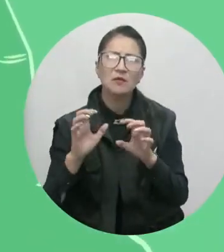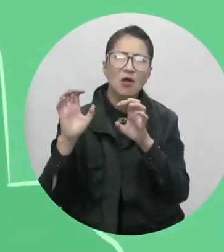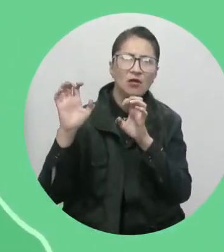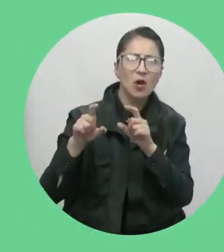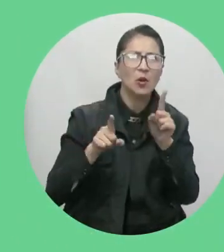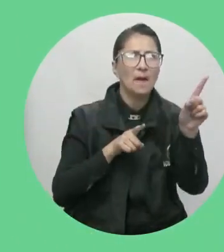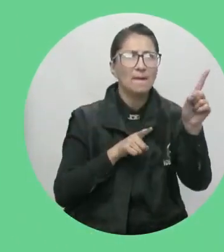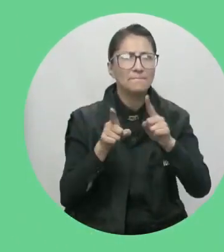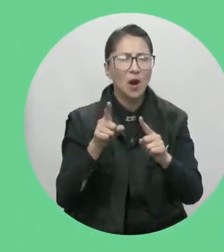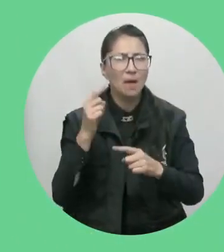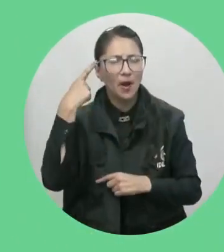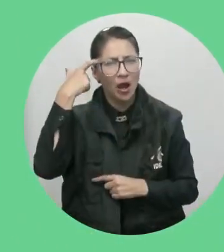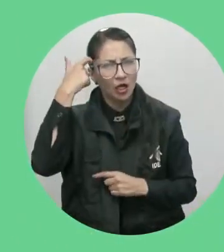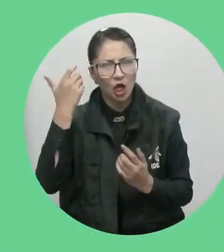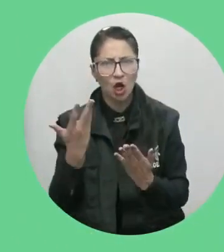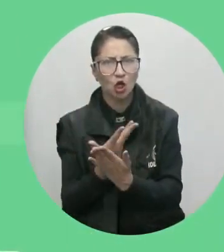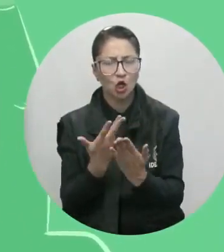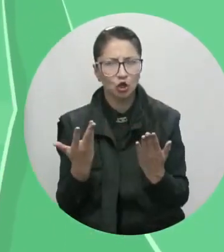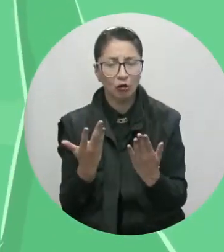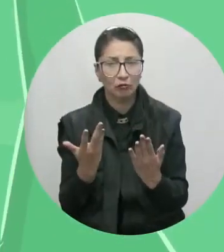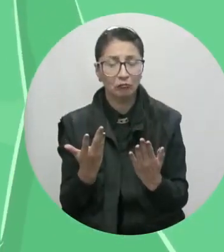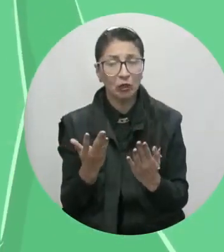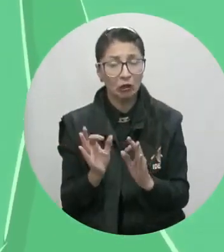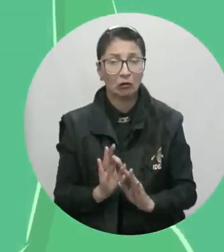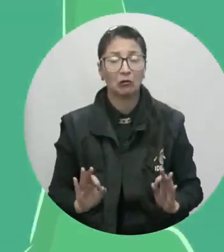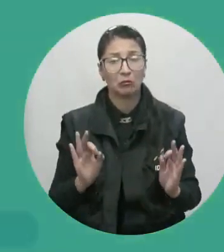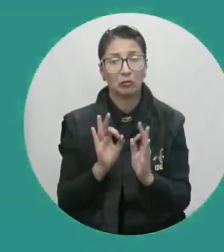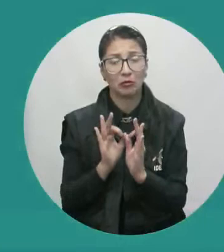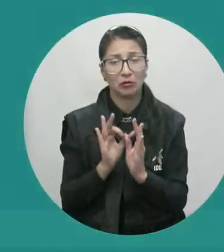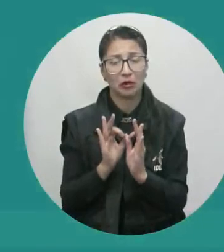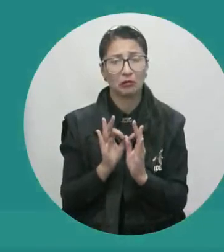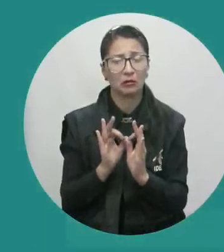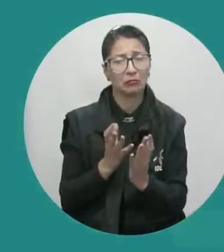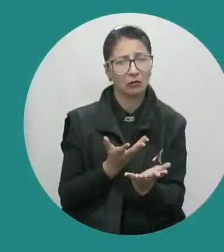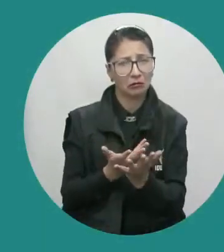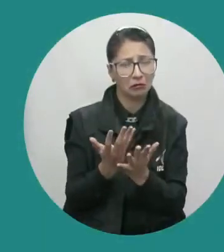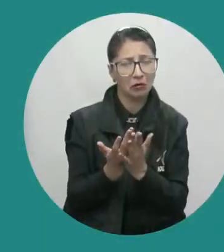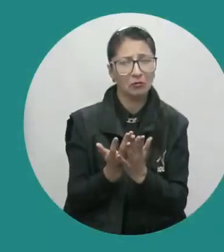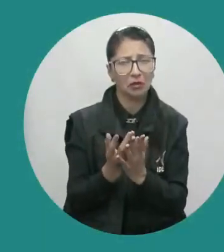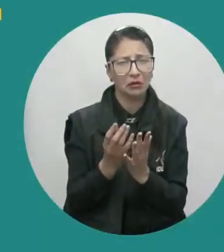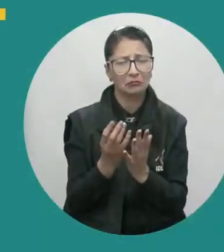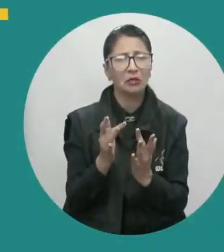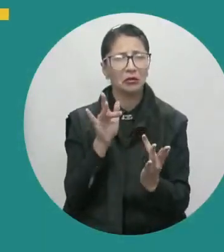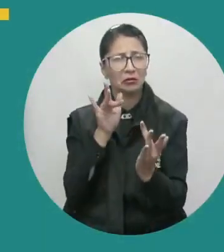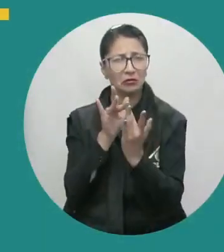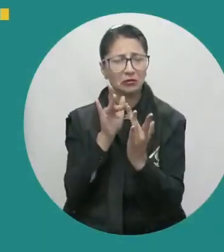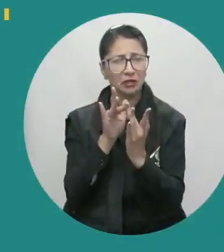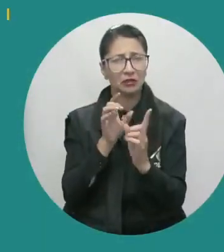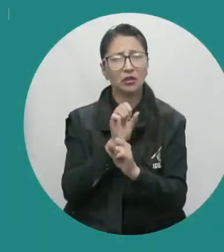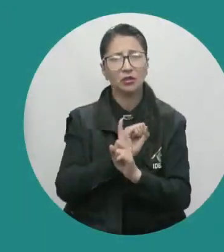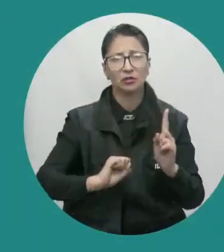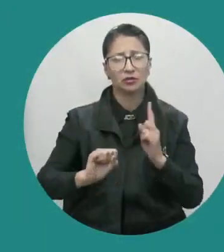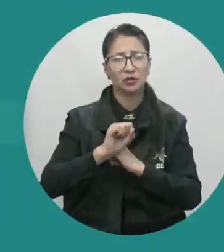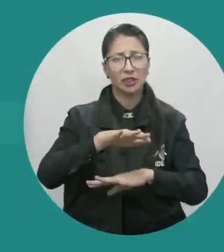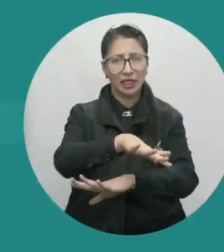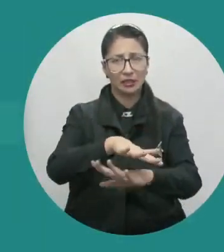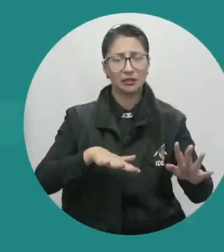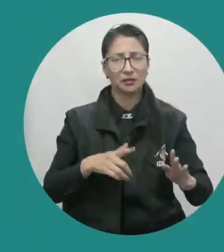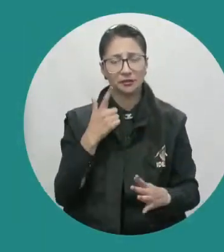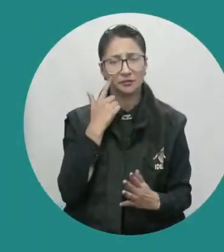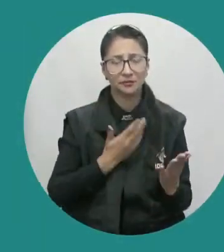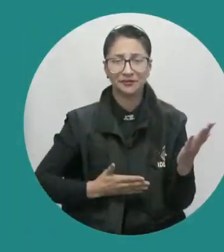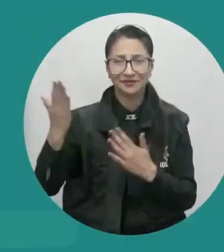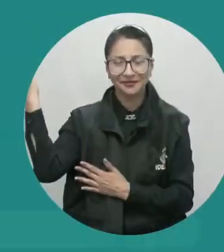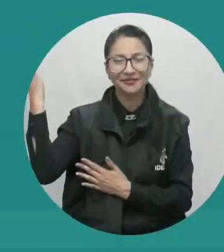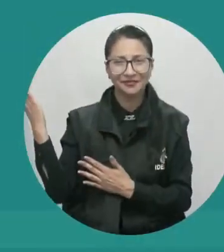tiempo real, detallada, satelital, recomendaciones y muchas opciones de interacción. Síganos a través de nuestras redes sociales. ¡Gracias!